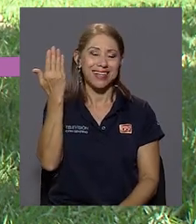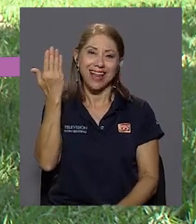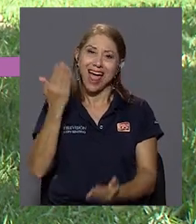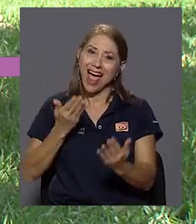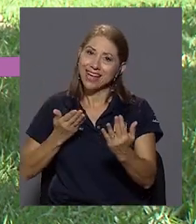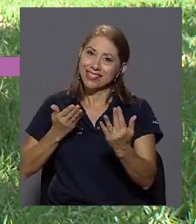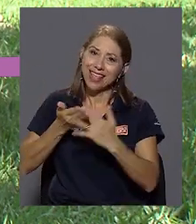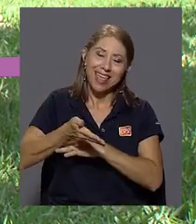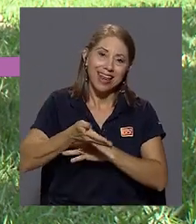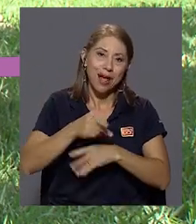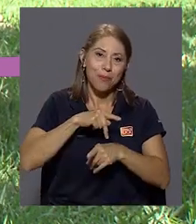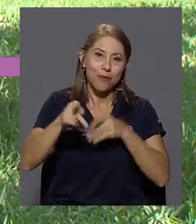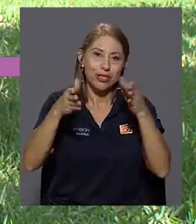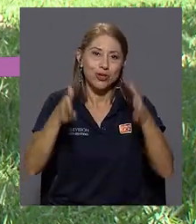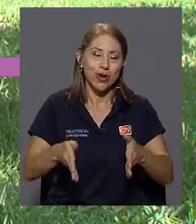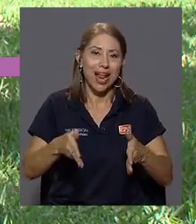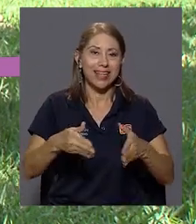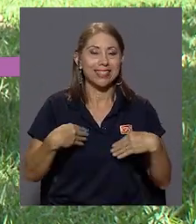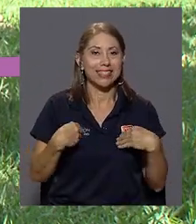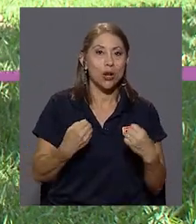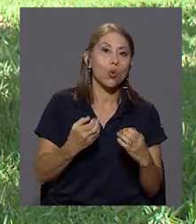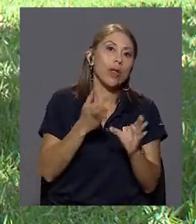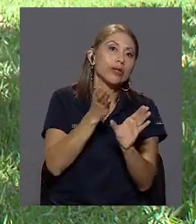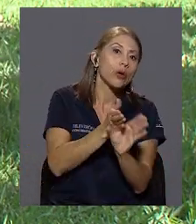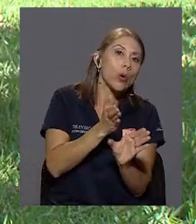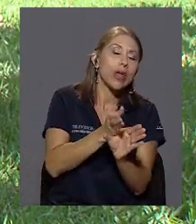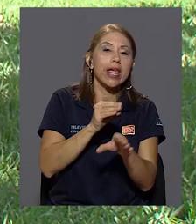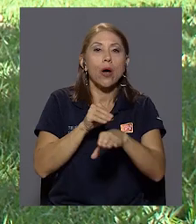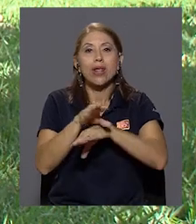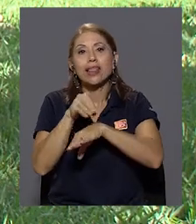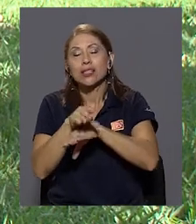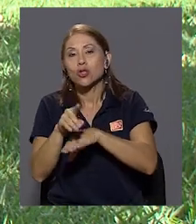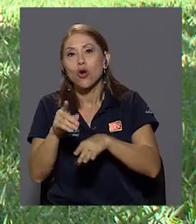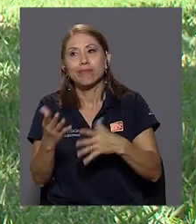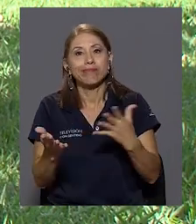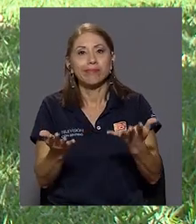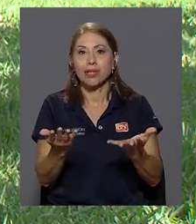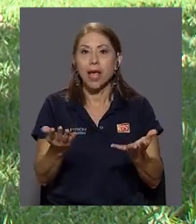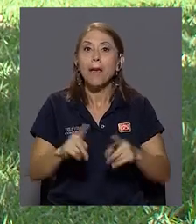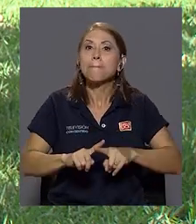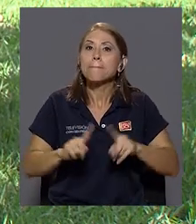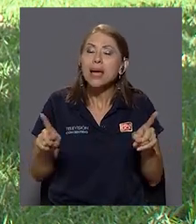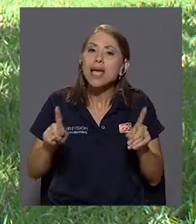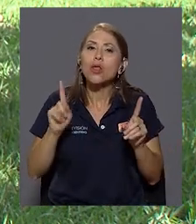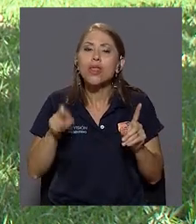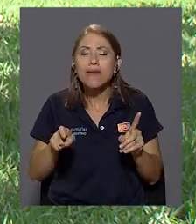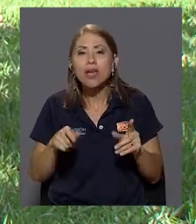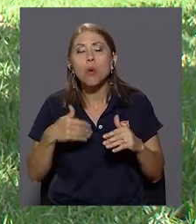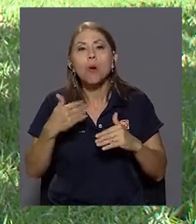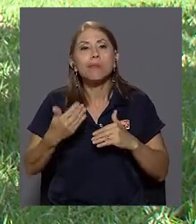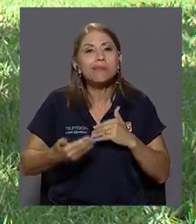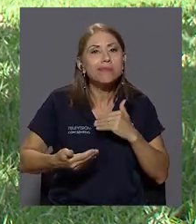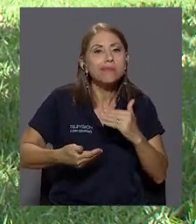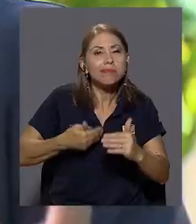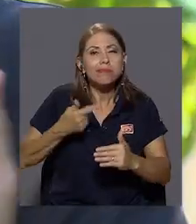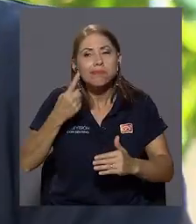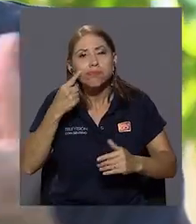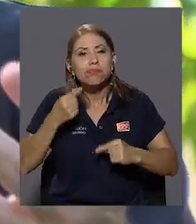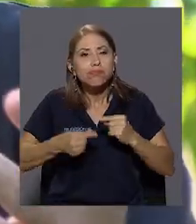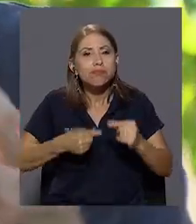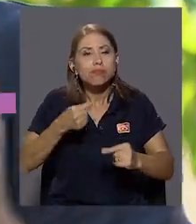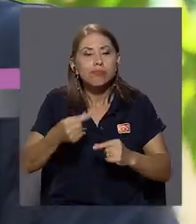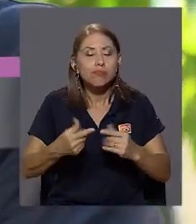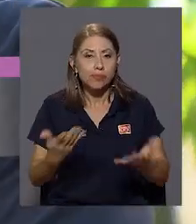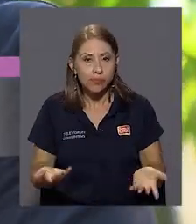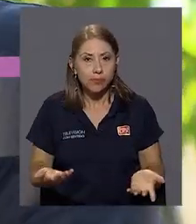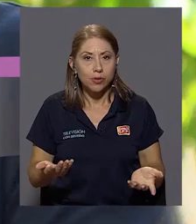a profesionales del servicio de salud, llámese psicología, orientación y demás. Pero sí, digamos, ir agotando esos espacios, ¿verdad? Cuando